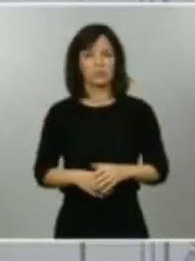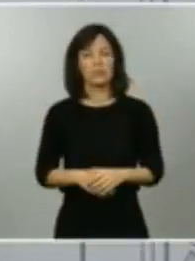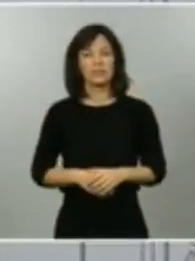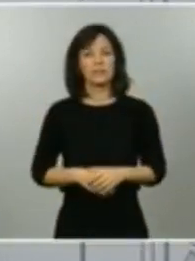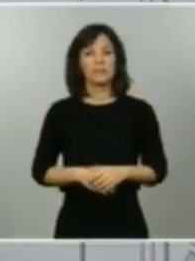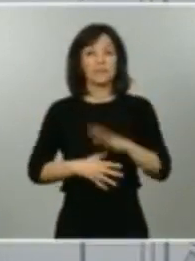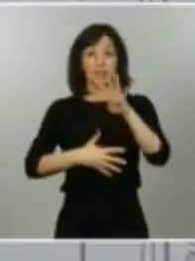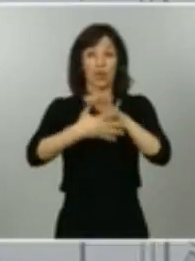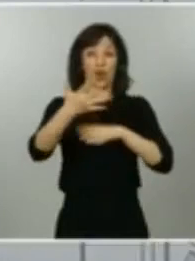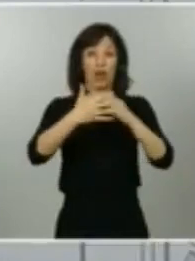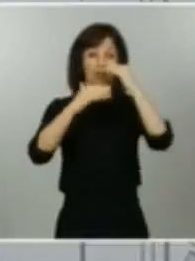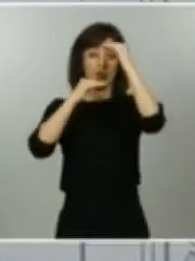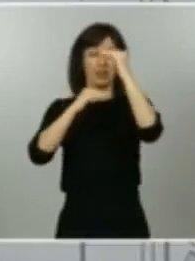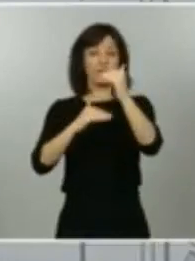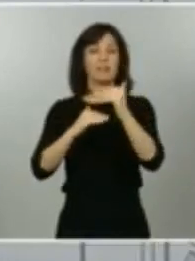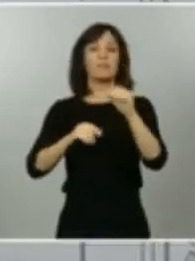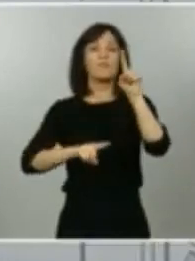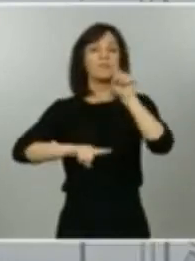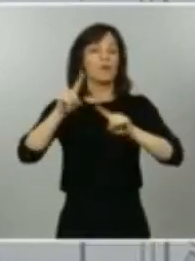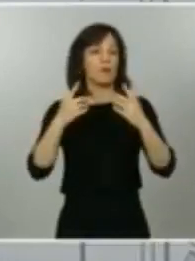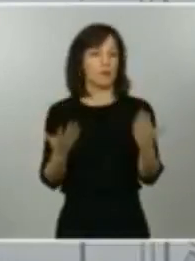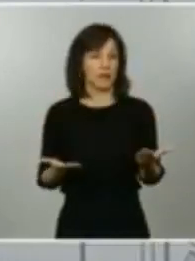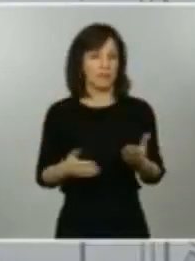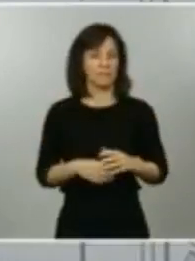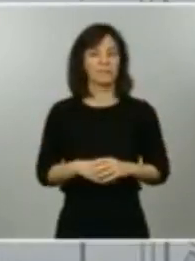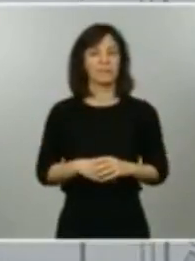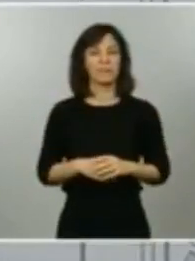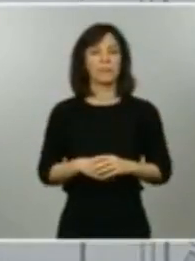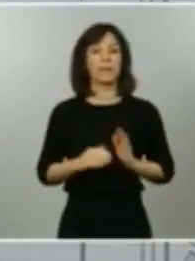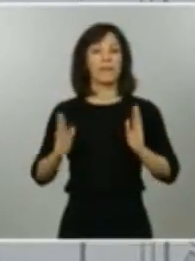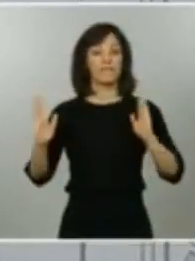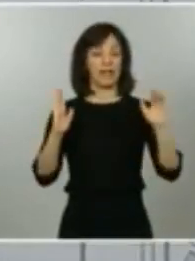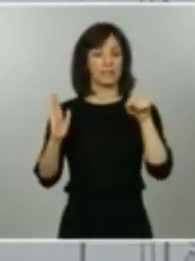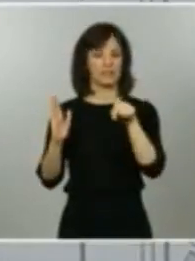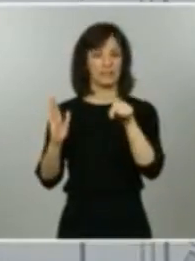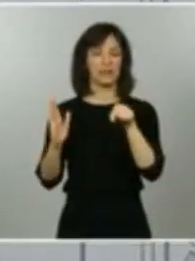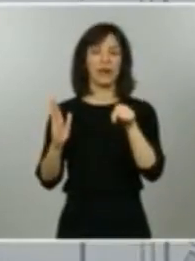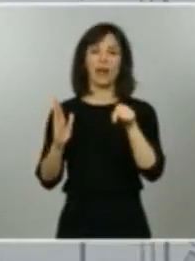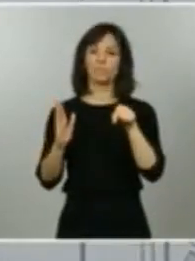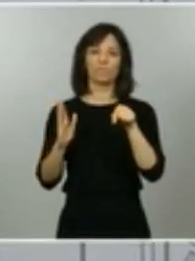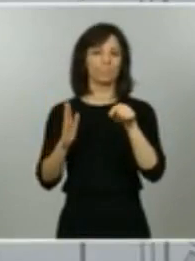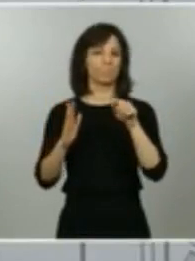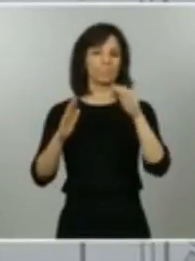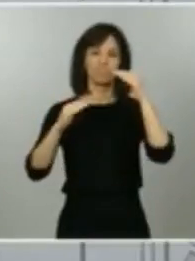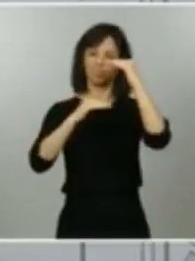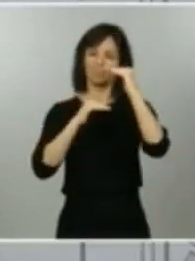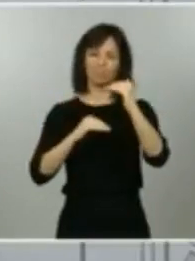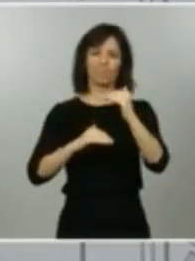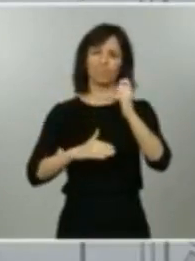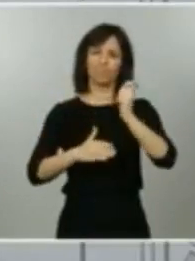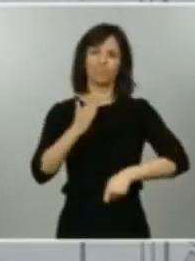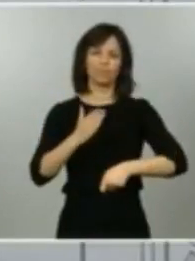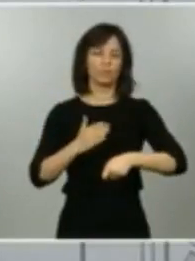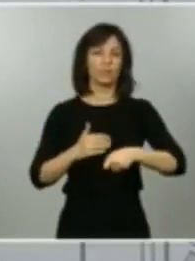tanto el que en una fase tengan que permanecer de forma muy estricta. El problema de las franjas es que están pensadas para evitar las